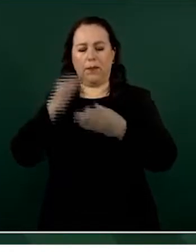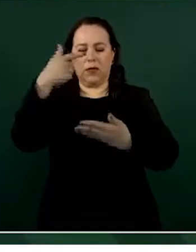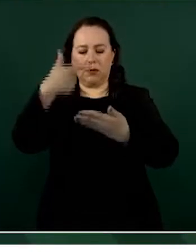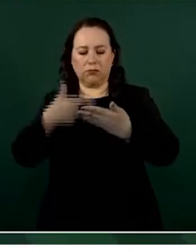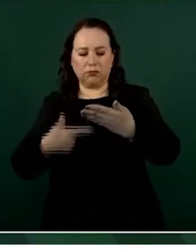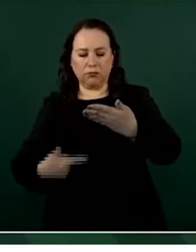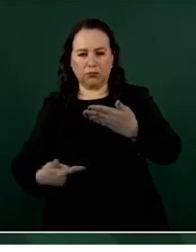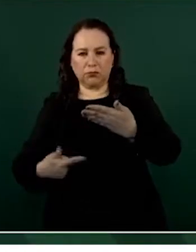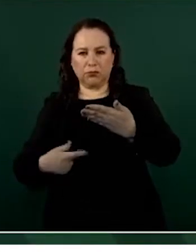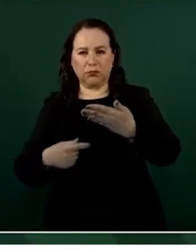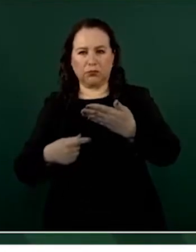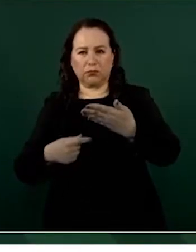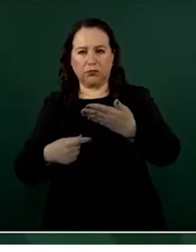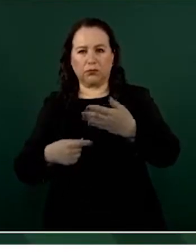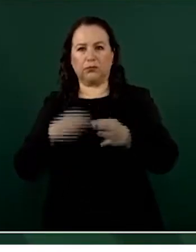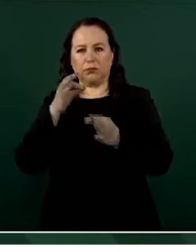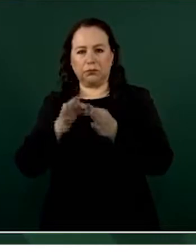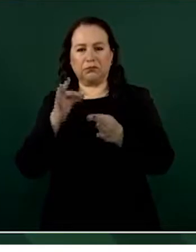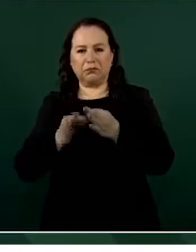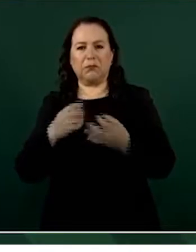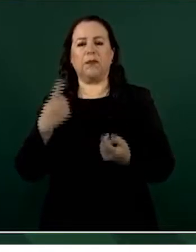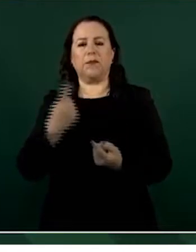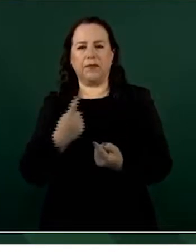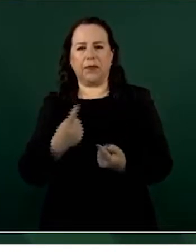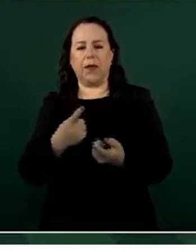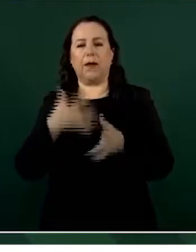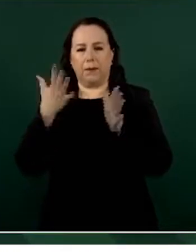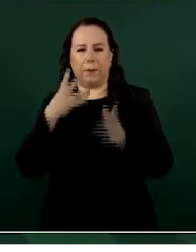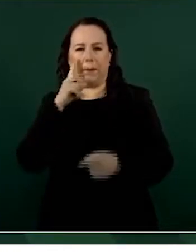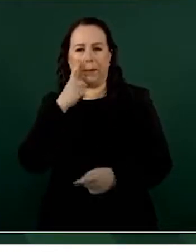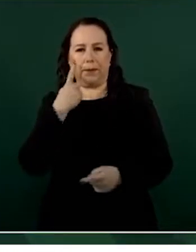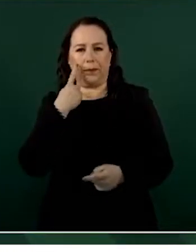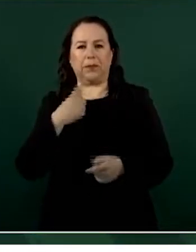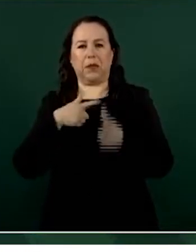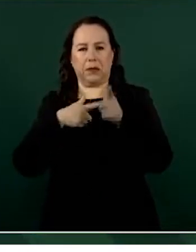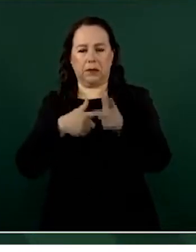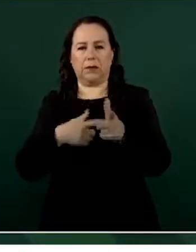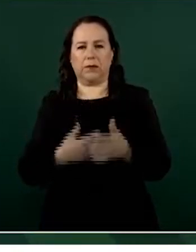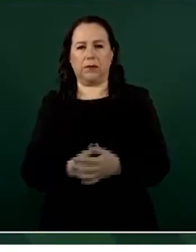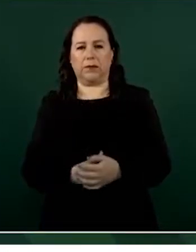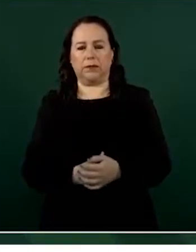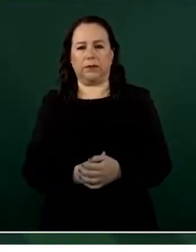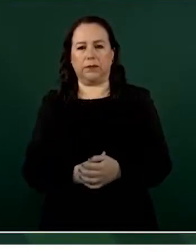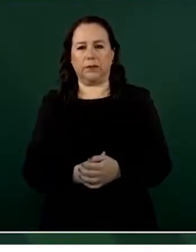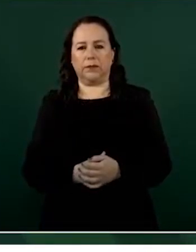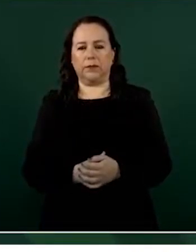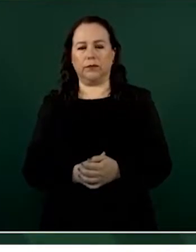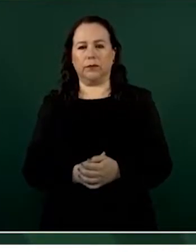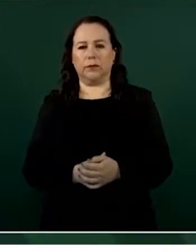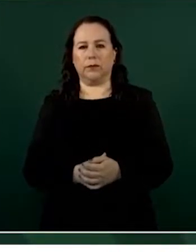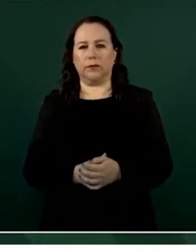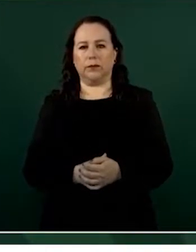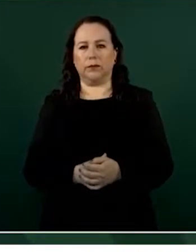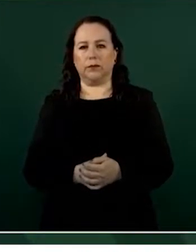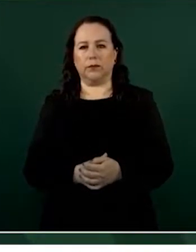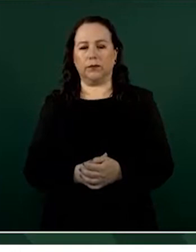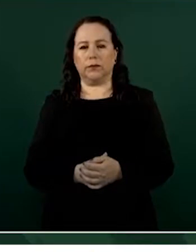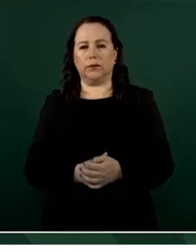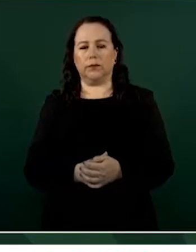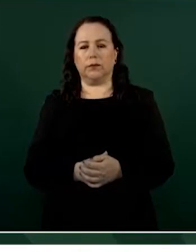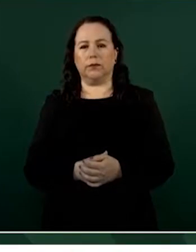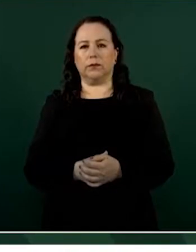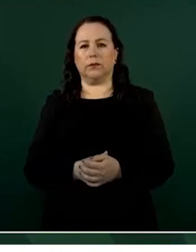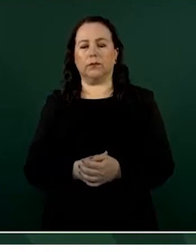va a consistir en lo siguiente. Primero va a intervenir